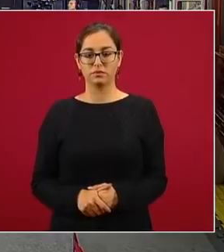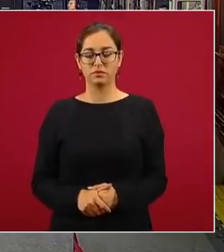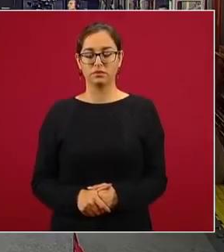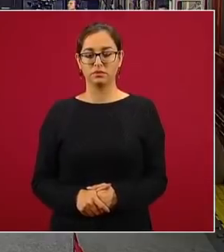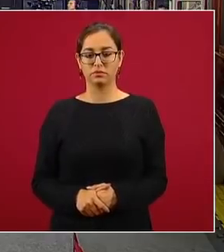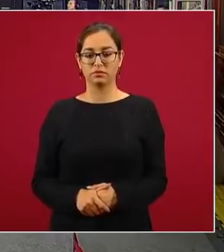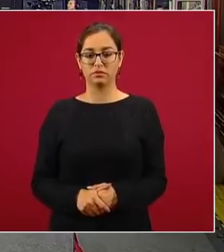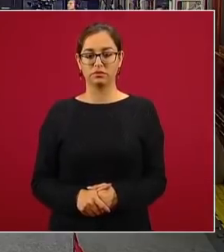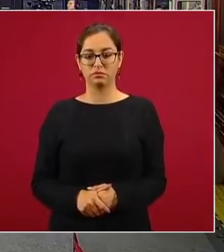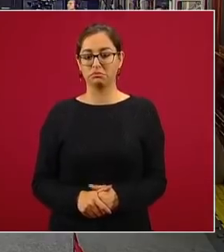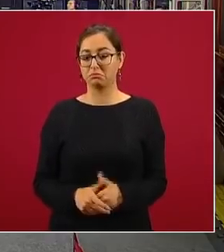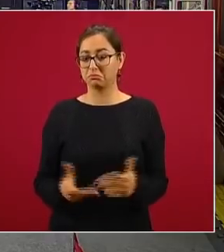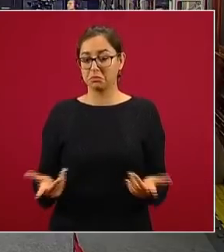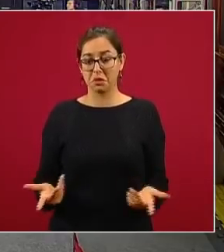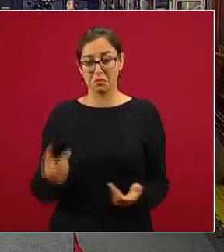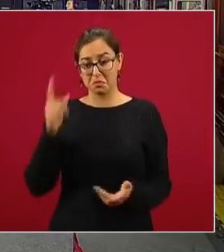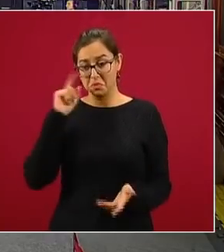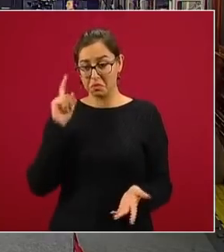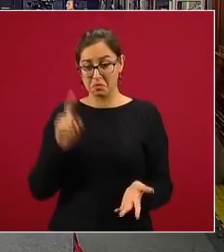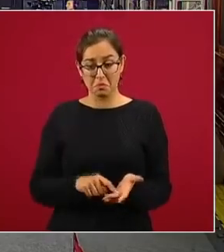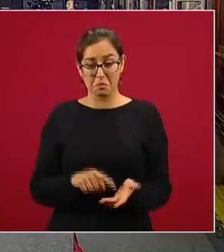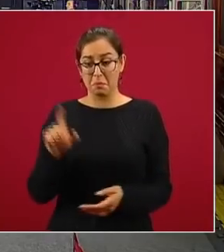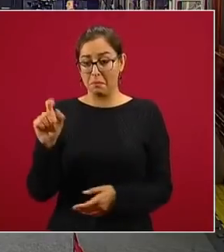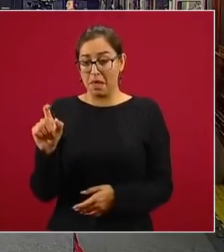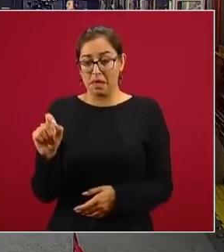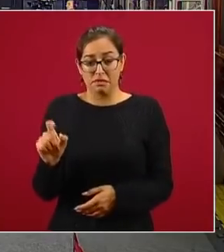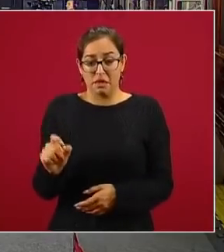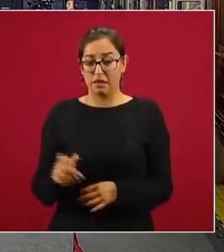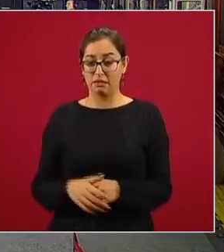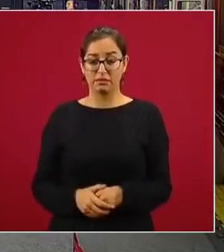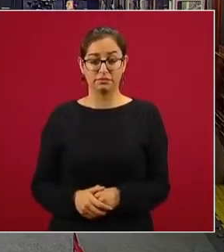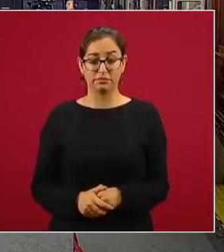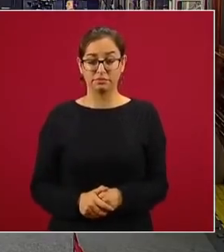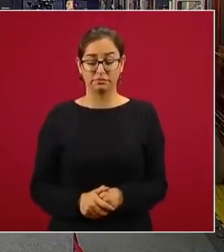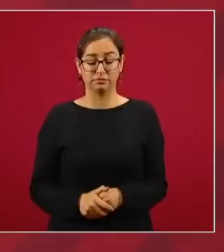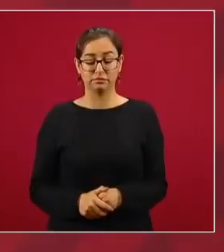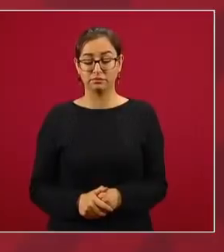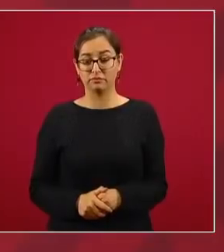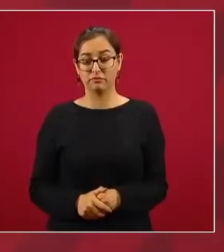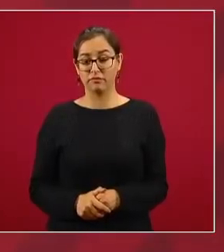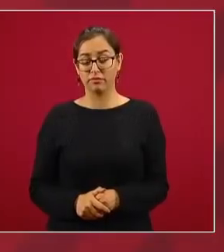pues deben de ser como unos 20, eran los que venían en la caravana,